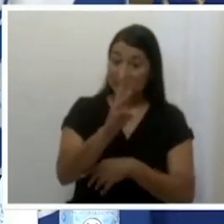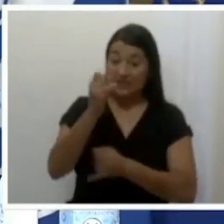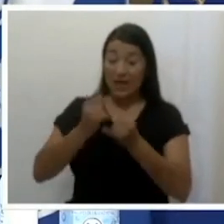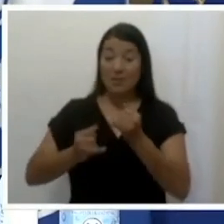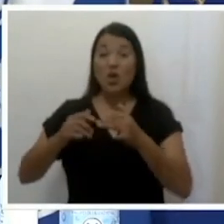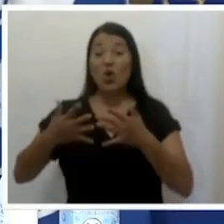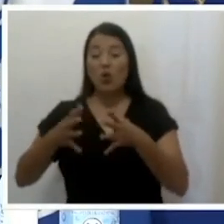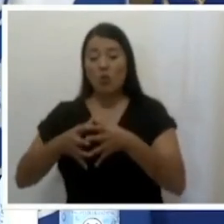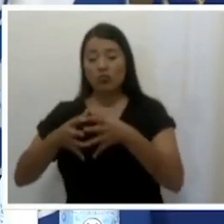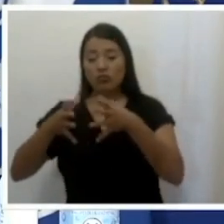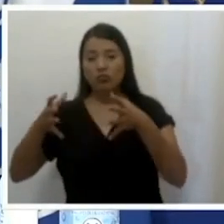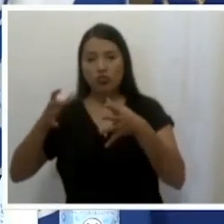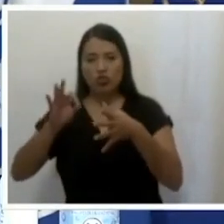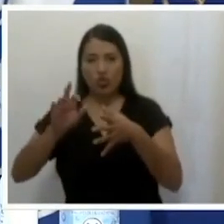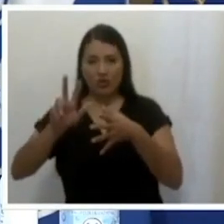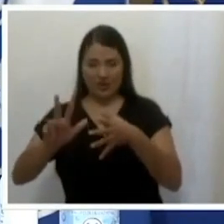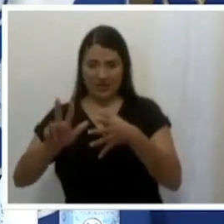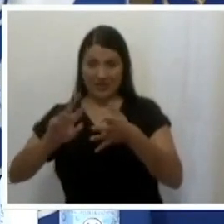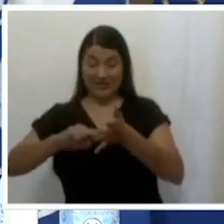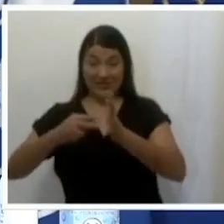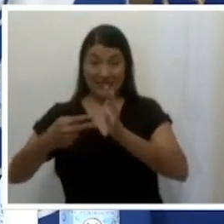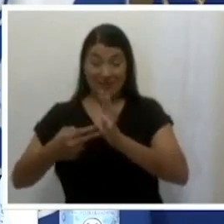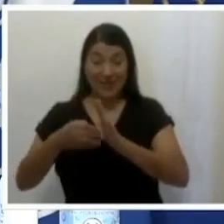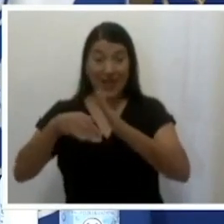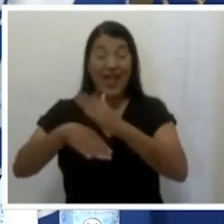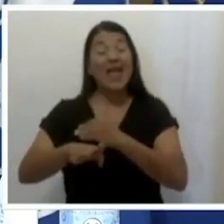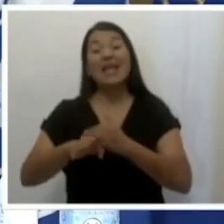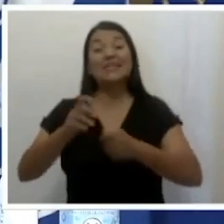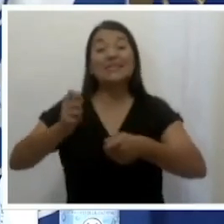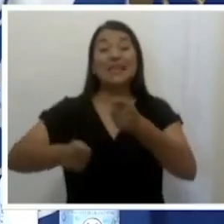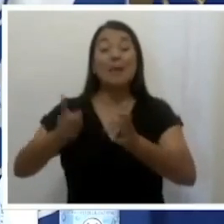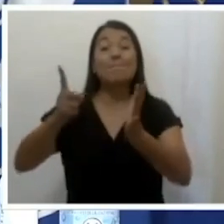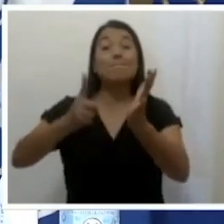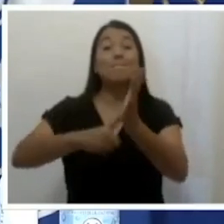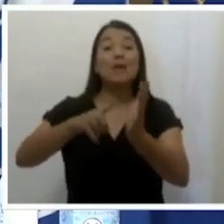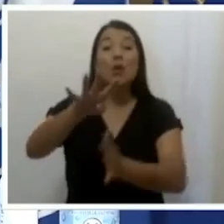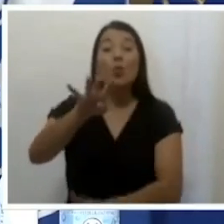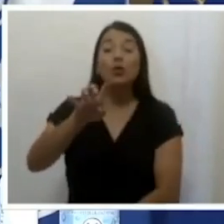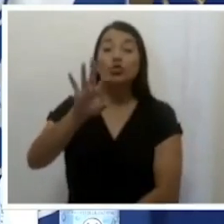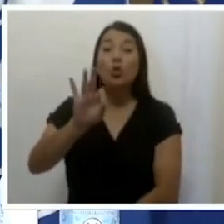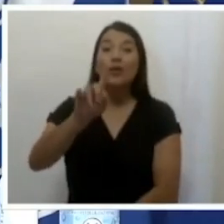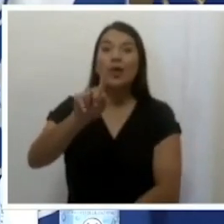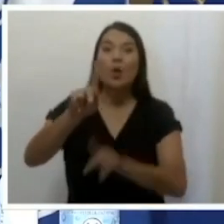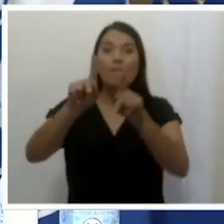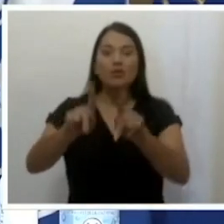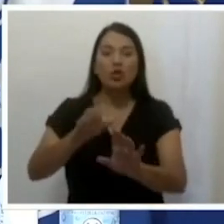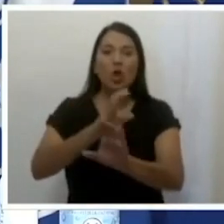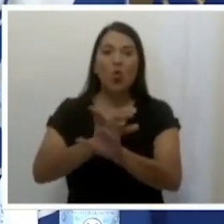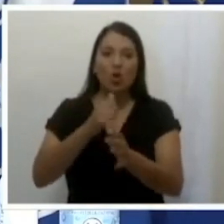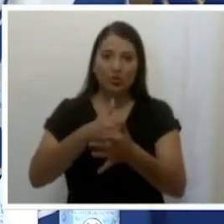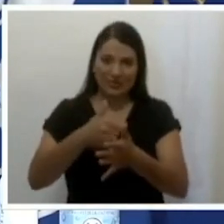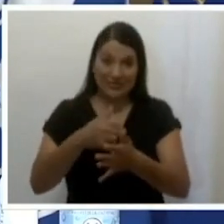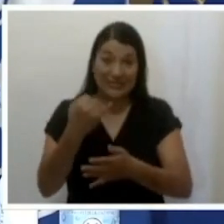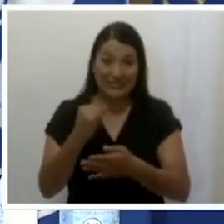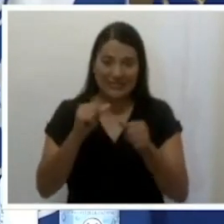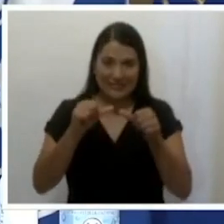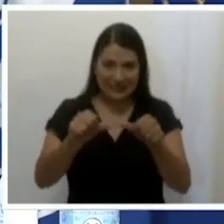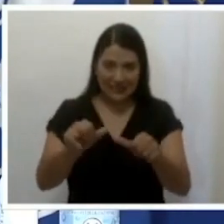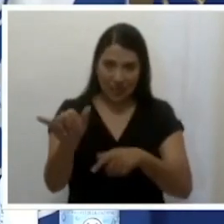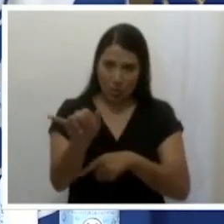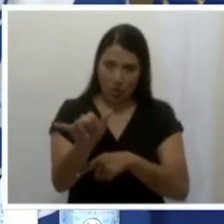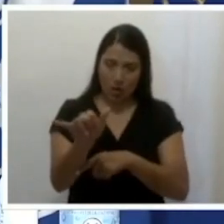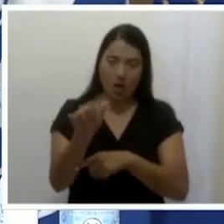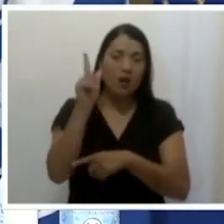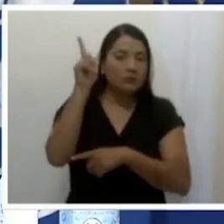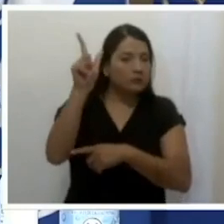terminaríamos el primero de septiembre en 1,441 pacientes en cuidados intensivos. Obviamente no queremos